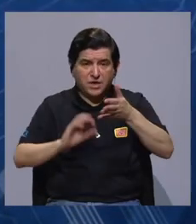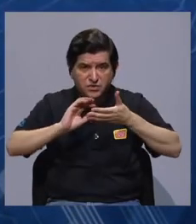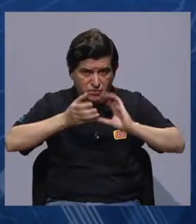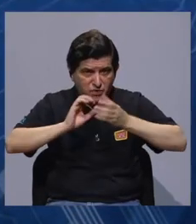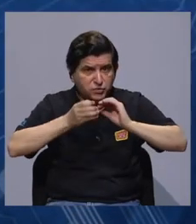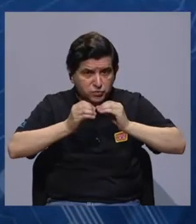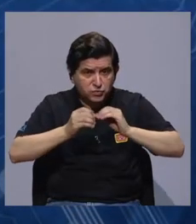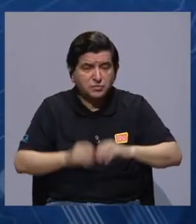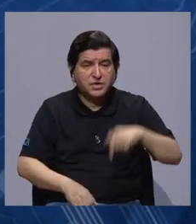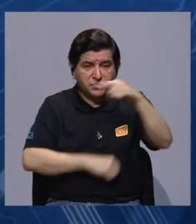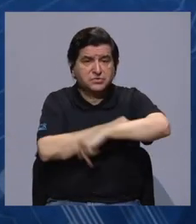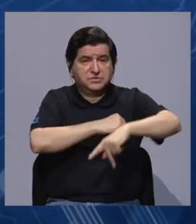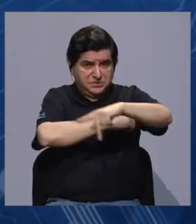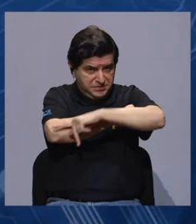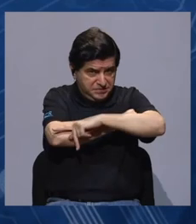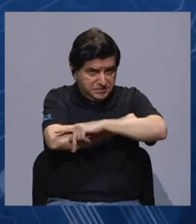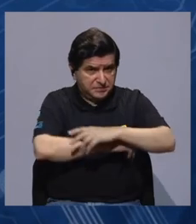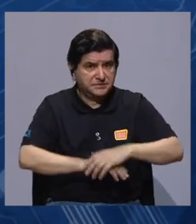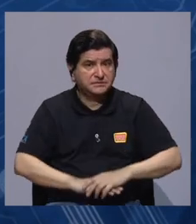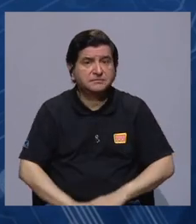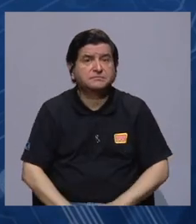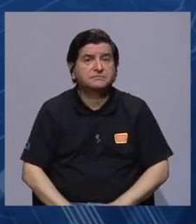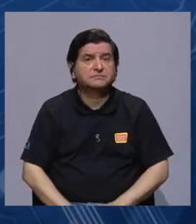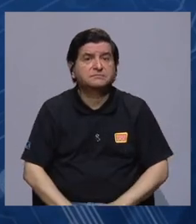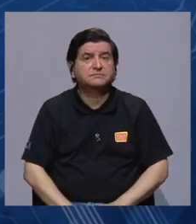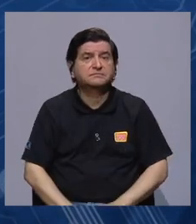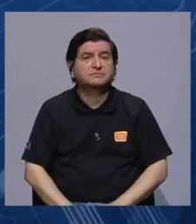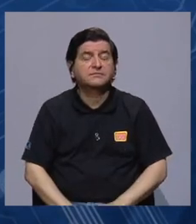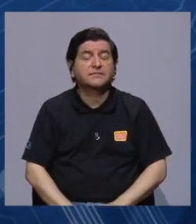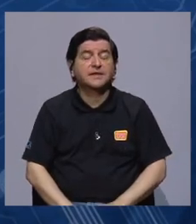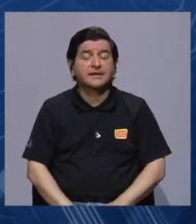los datos que ustedes tienen para nuestro país, Rodolfo?